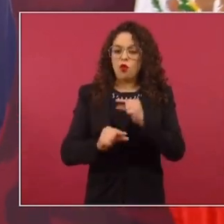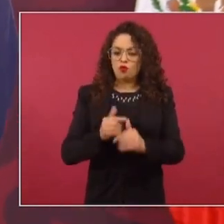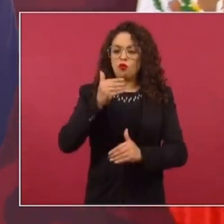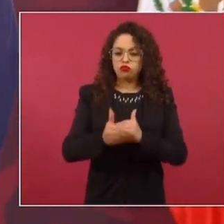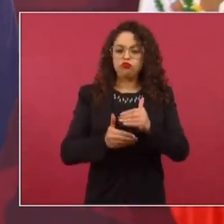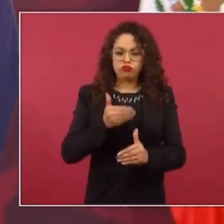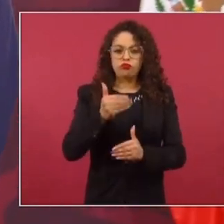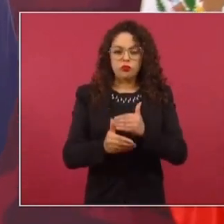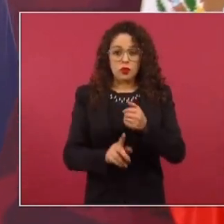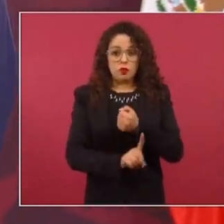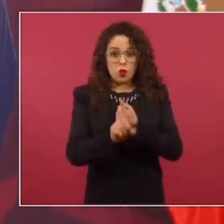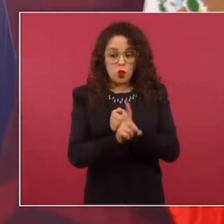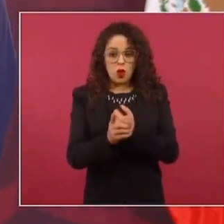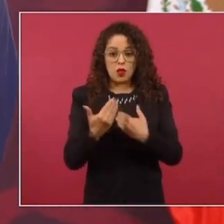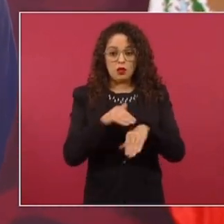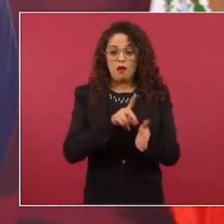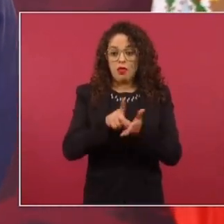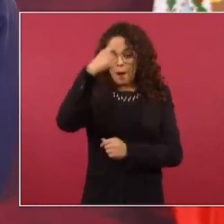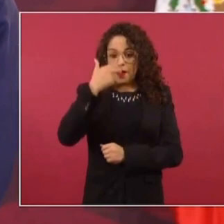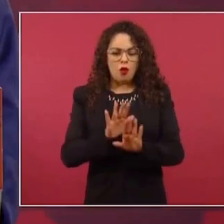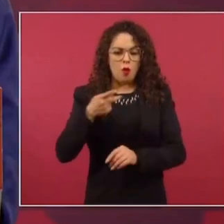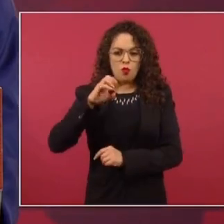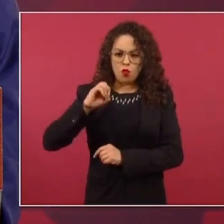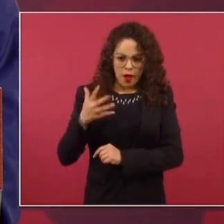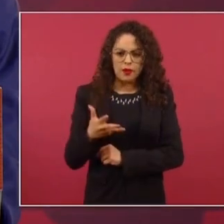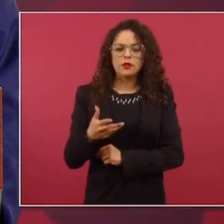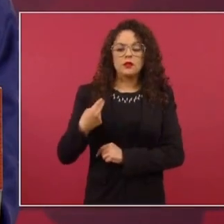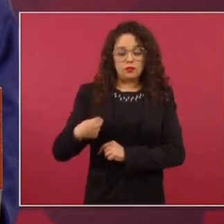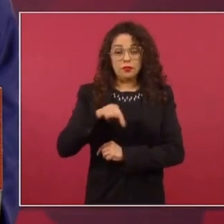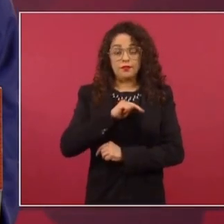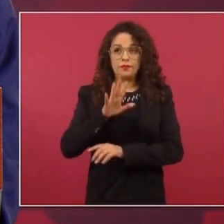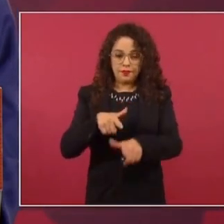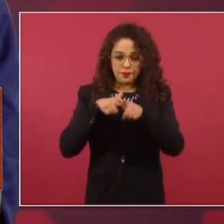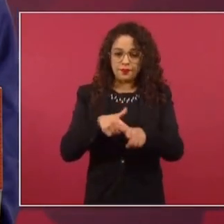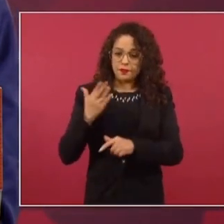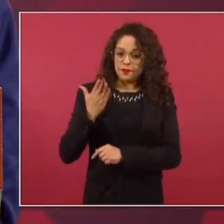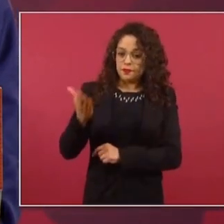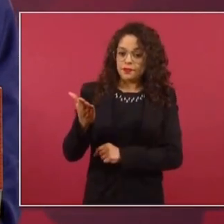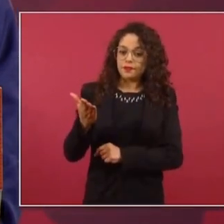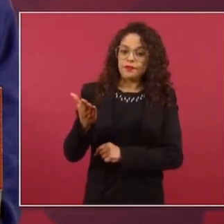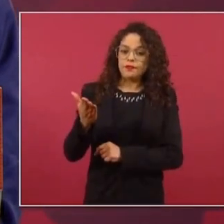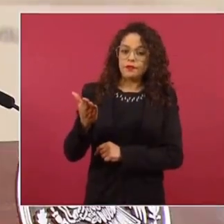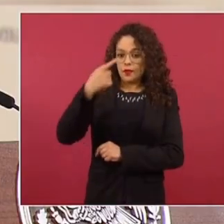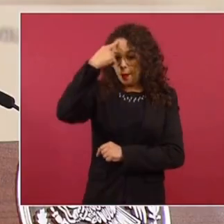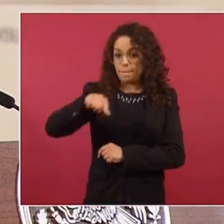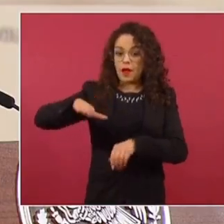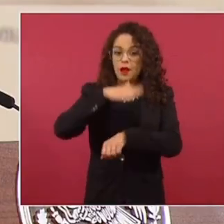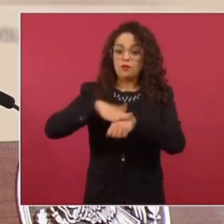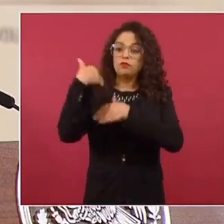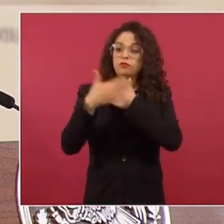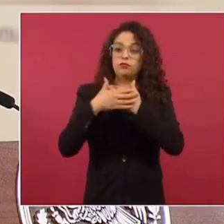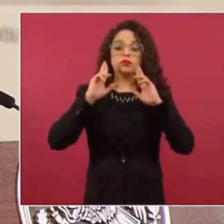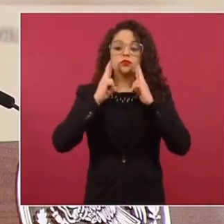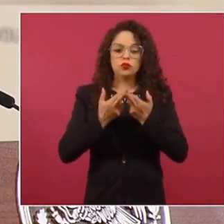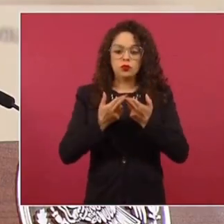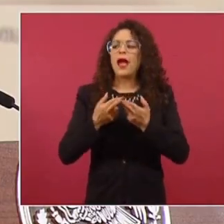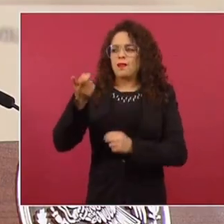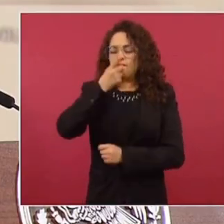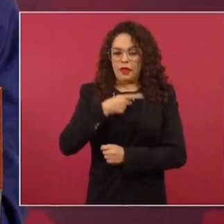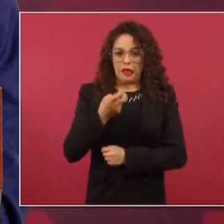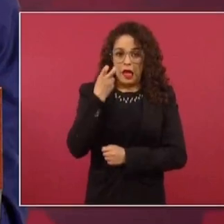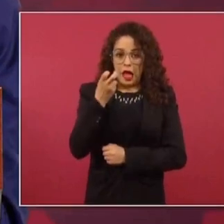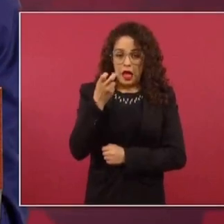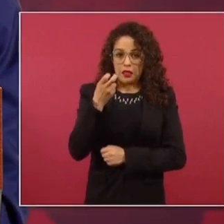Ya no tenemos problema de derecho de vía. De todas formas, vamos a pedir para la próxima reunión de evaluación que nos digan que ese